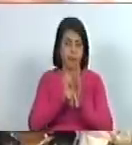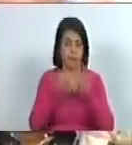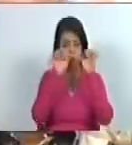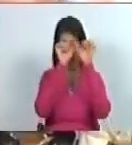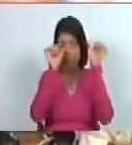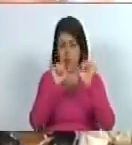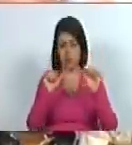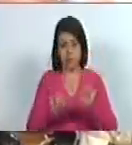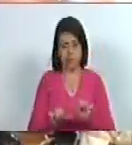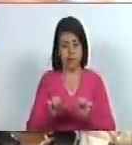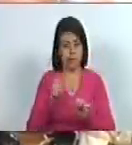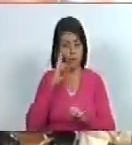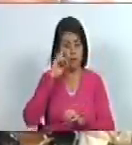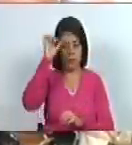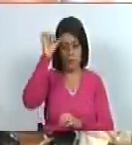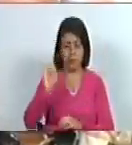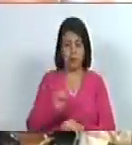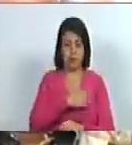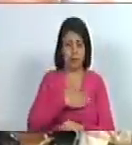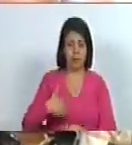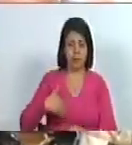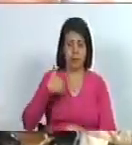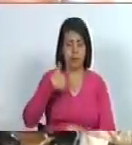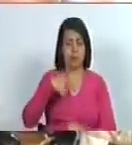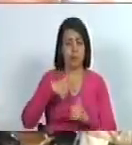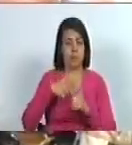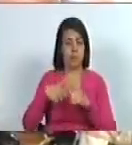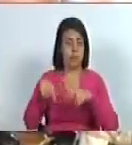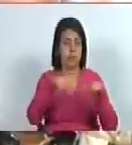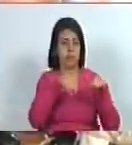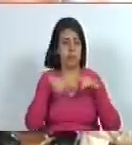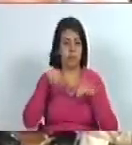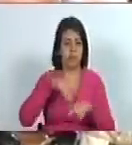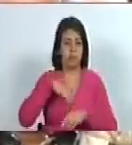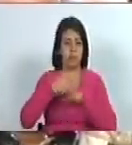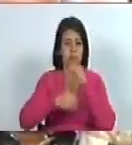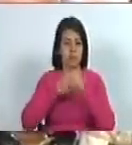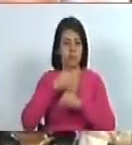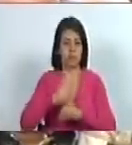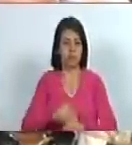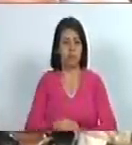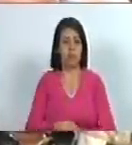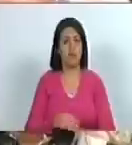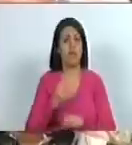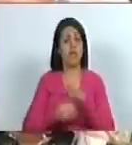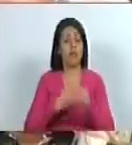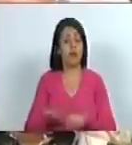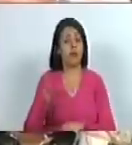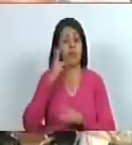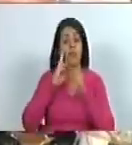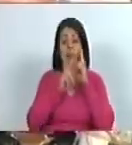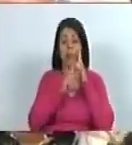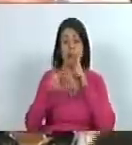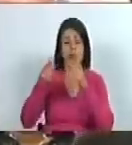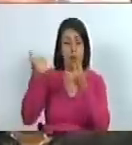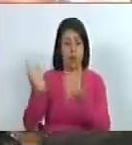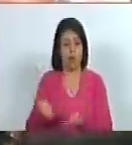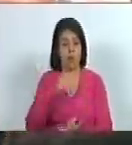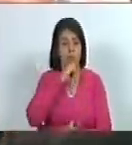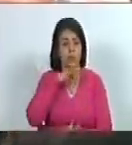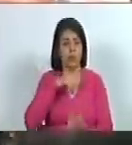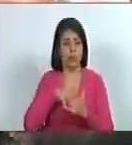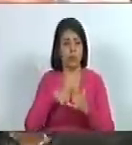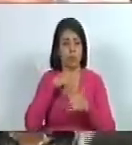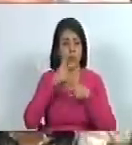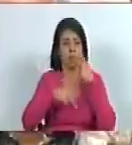artes y de la imagen querido presidente y del espacio pueda ser un hecho tangible en este momento histórico